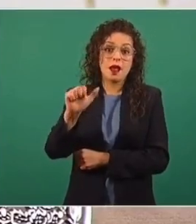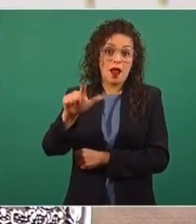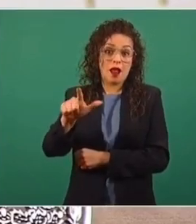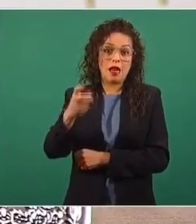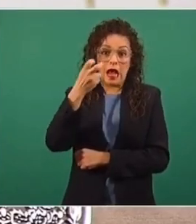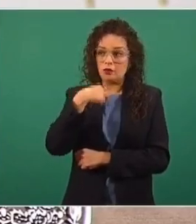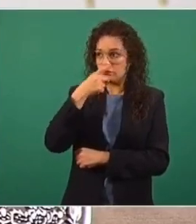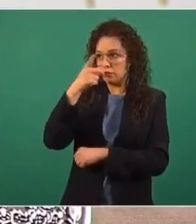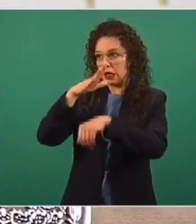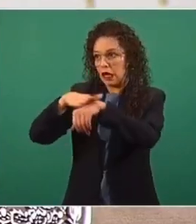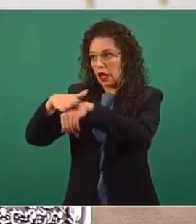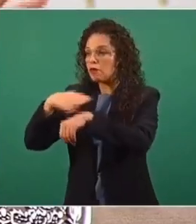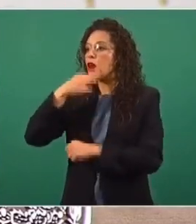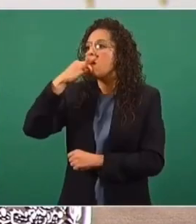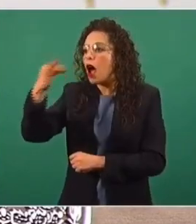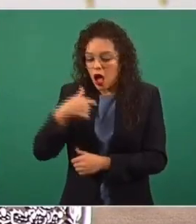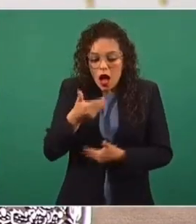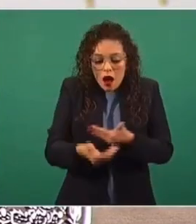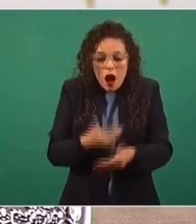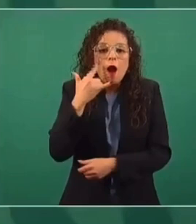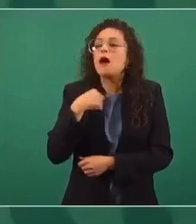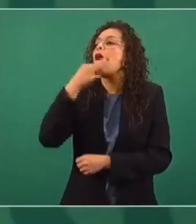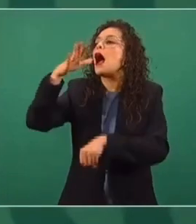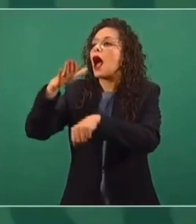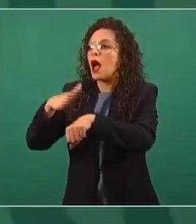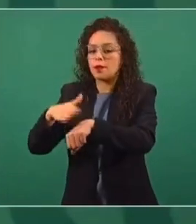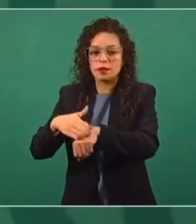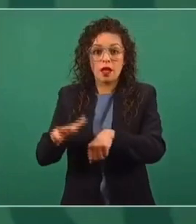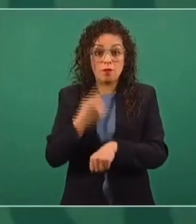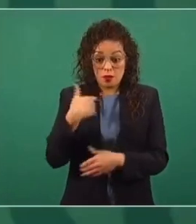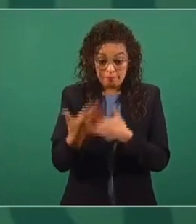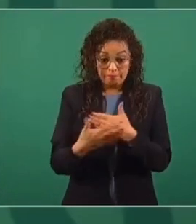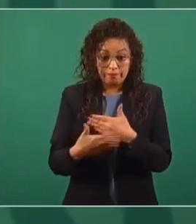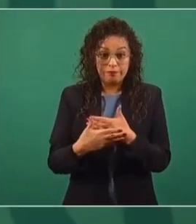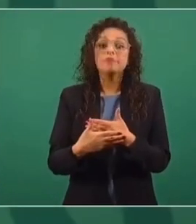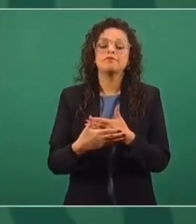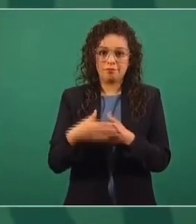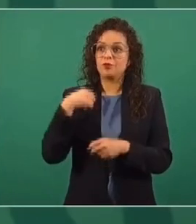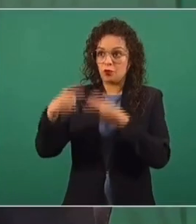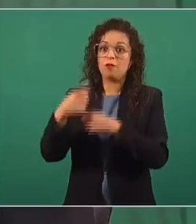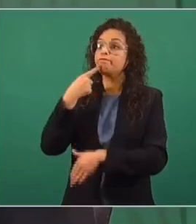eso es lo que le estoy planteando. No estoy corriendo la cortesía de avisarle, porque estamos a punto de presentar una querida.